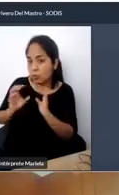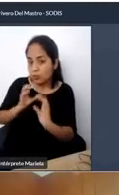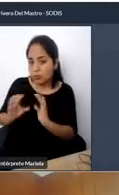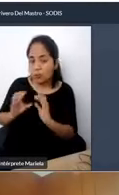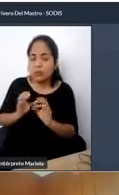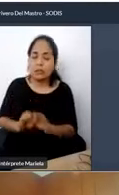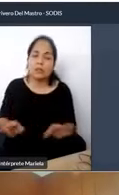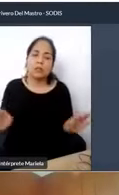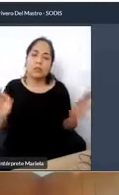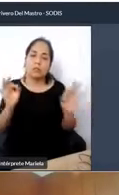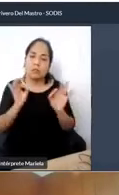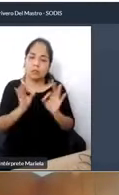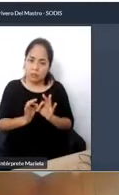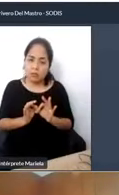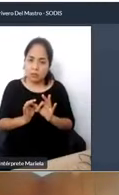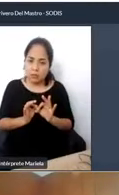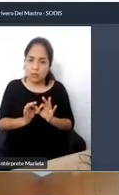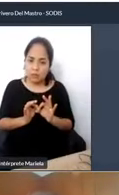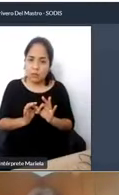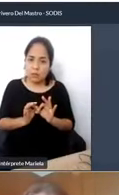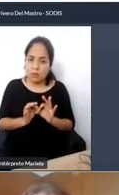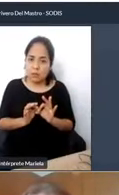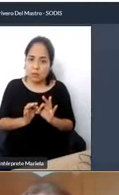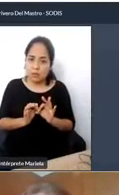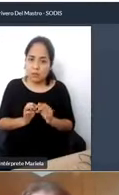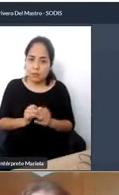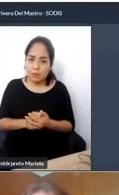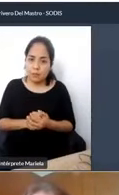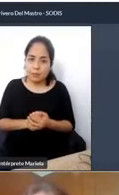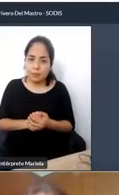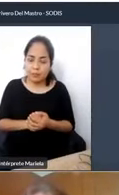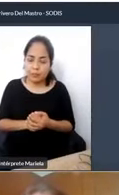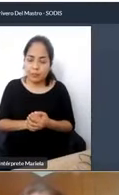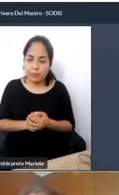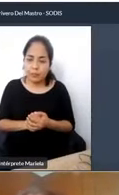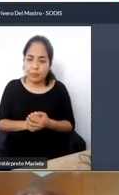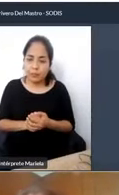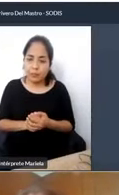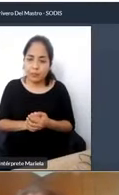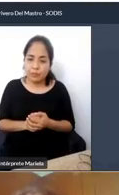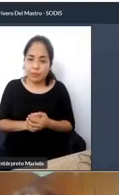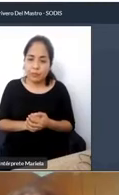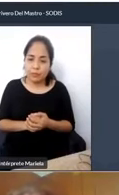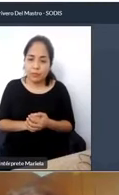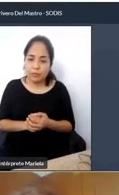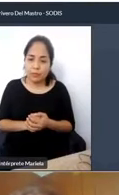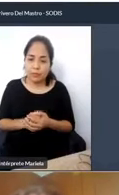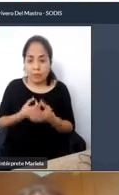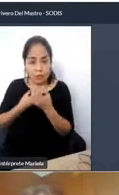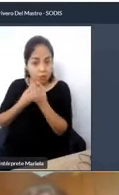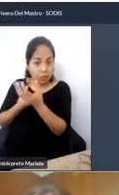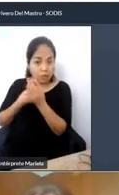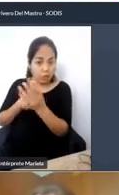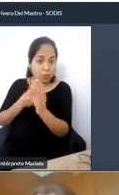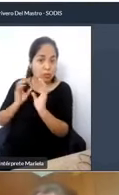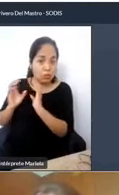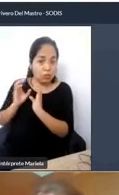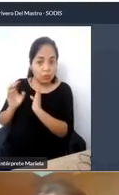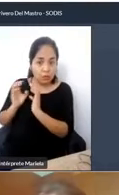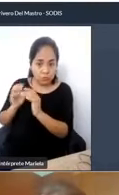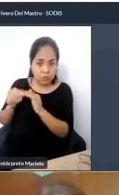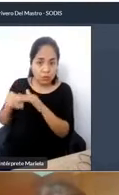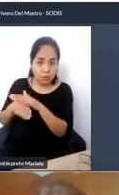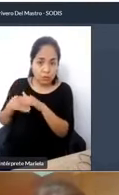importante y es indispensable que haya accesibilidad. Hablo de la información y la comunicación en relación a los